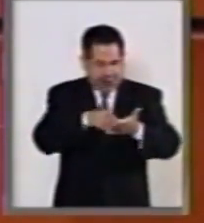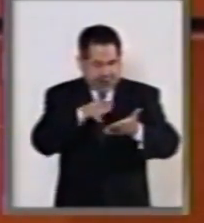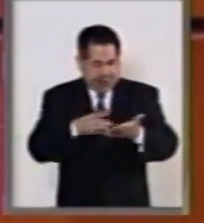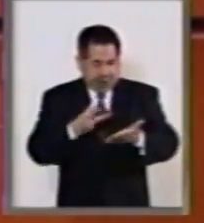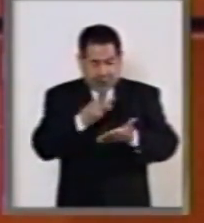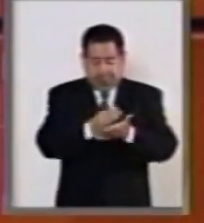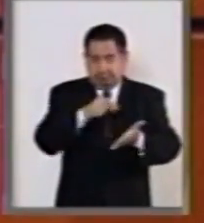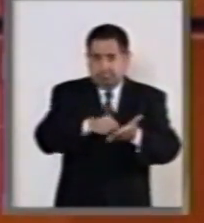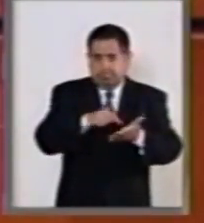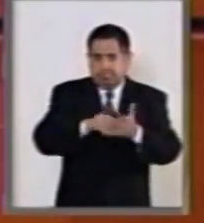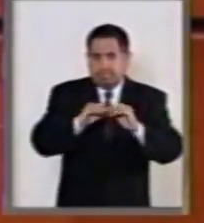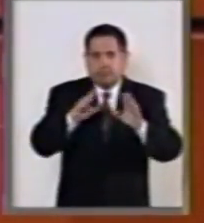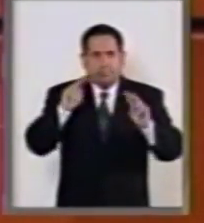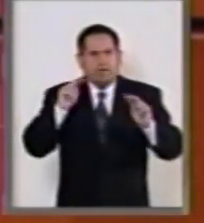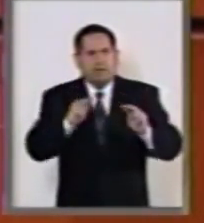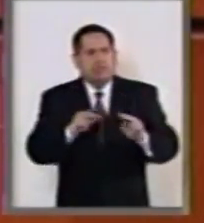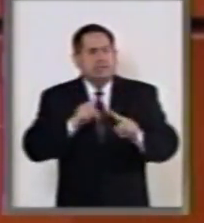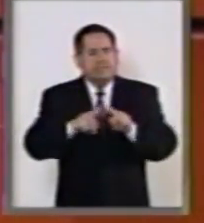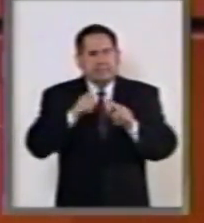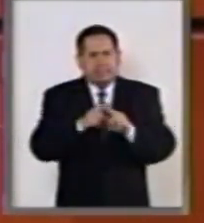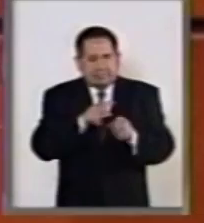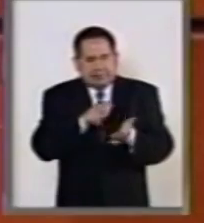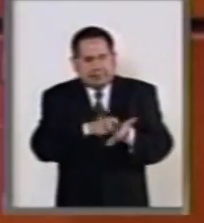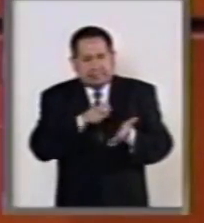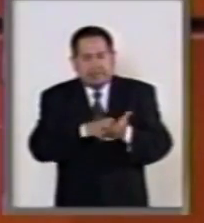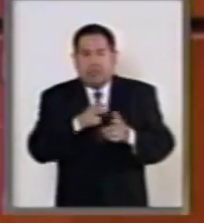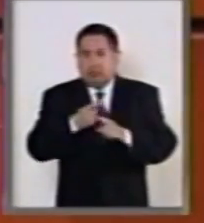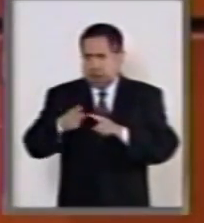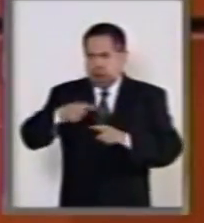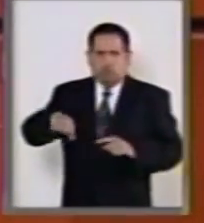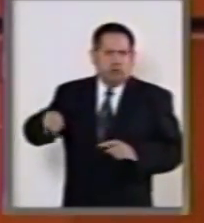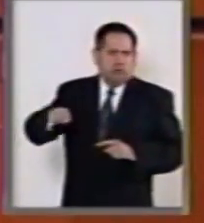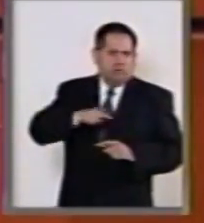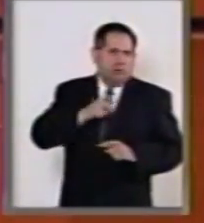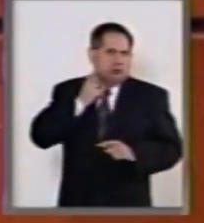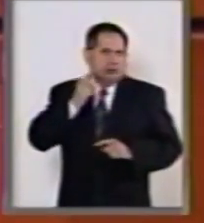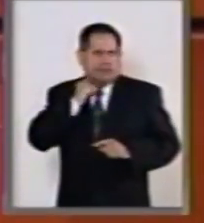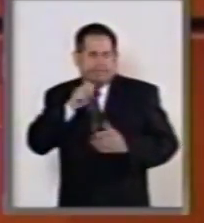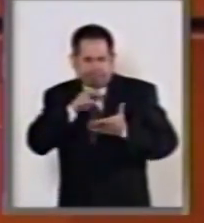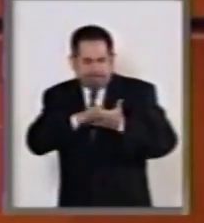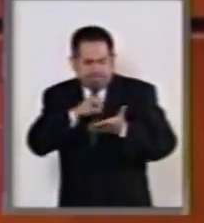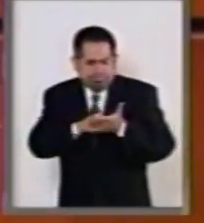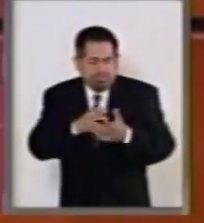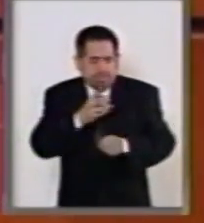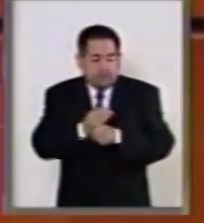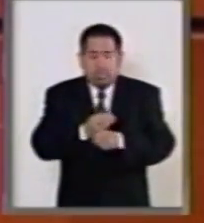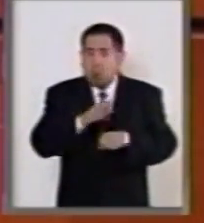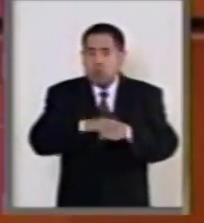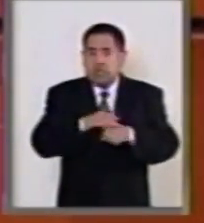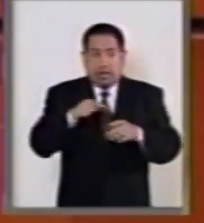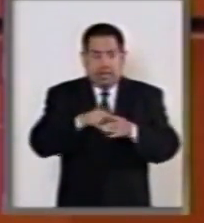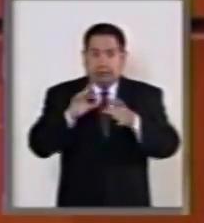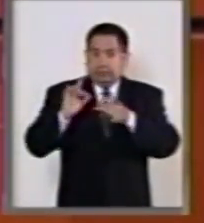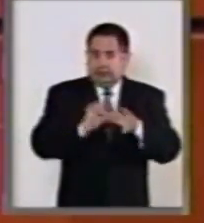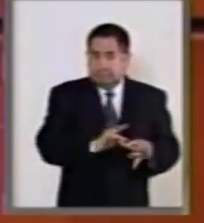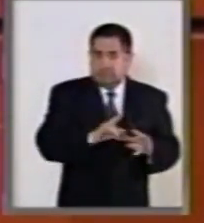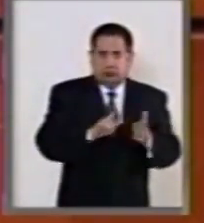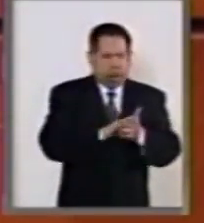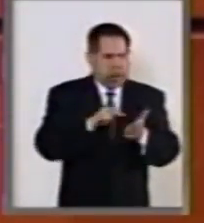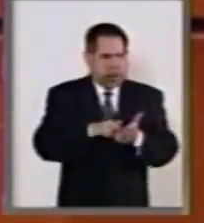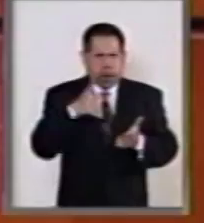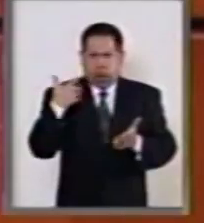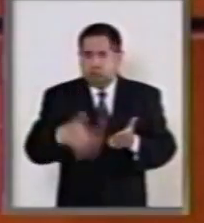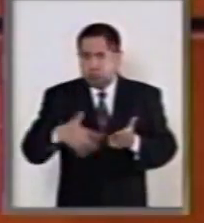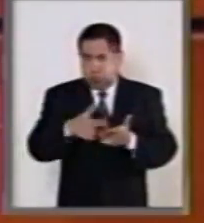que hoy nos ocupan los ajustes legislativos, precisamente por tratarse de una reforma estructural de gran